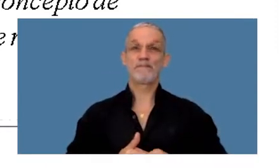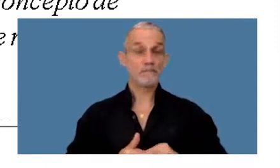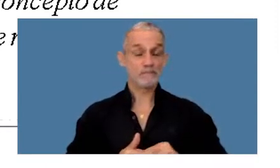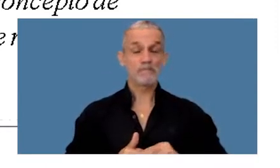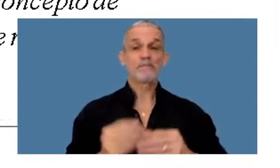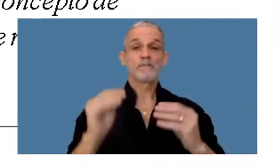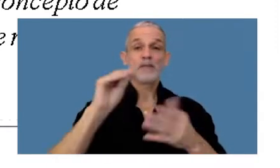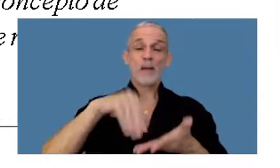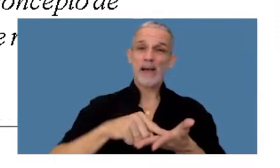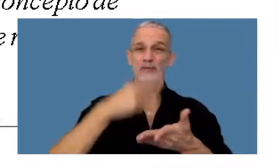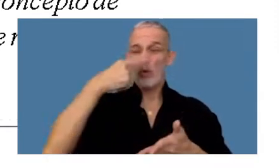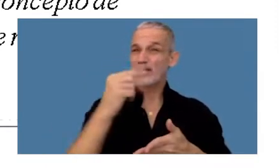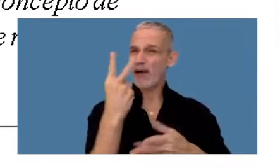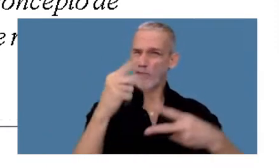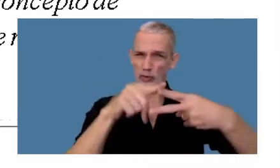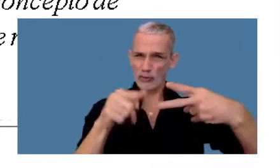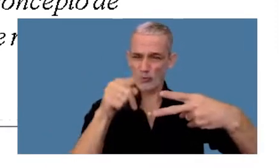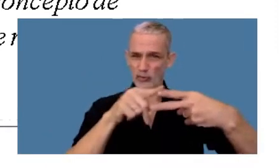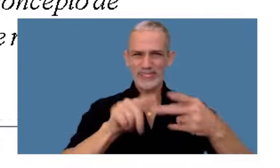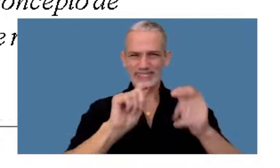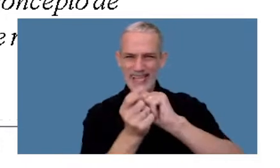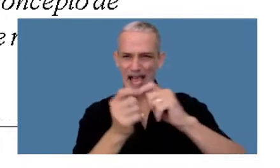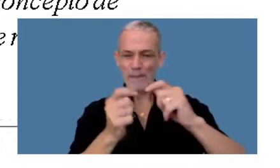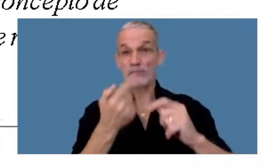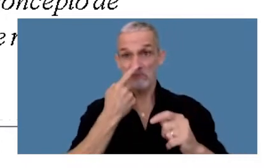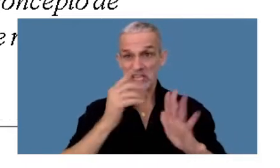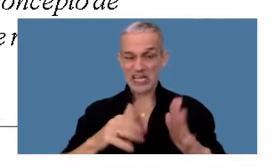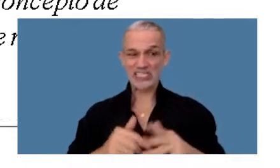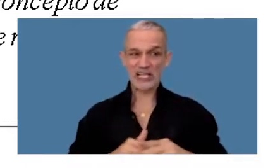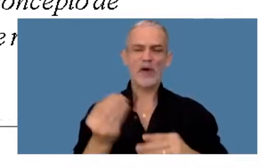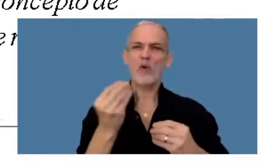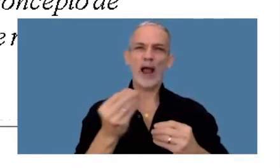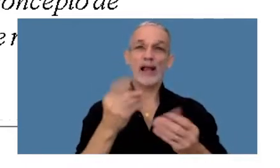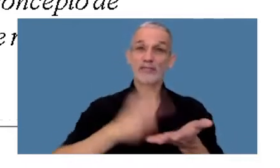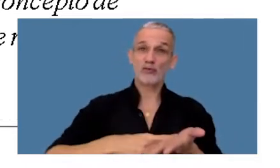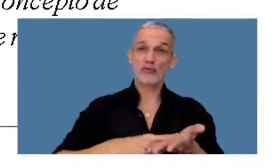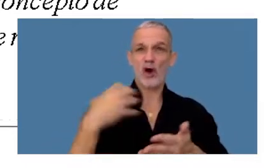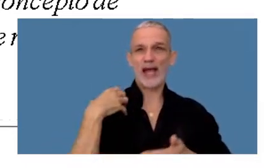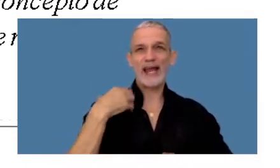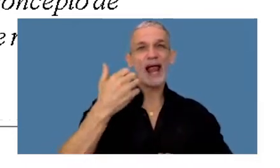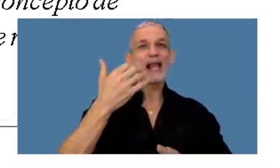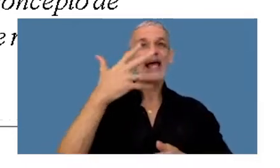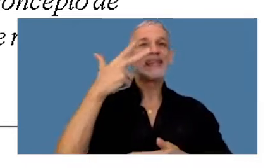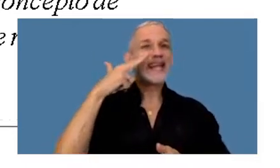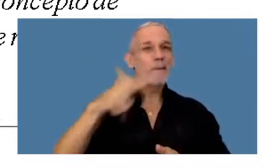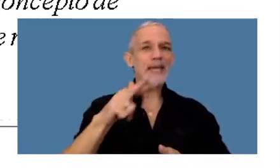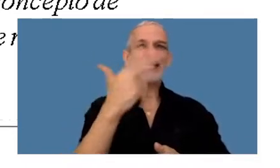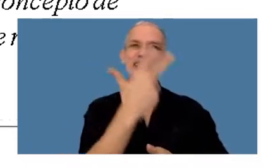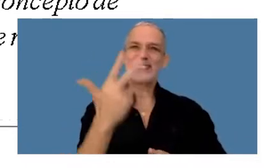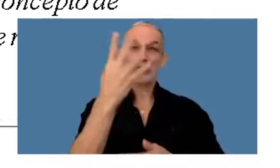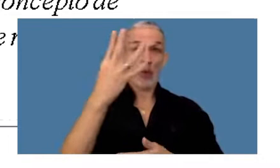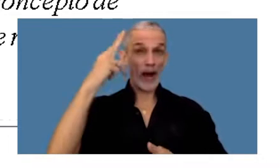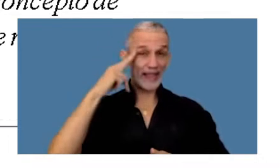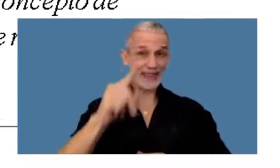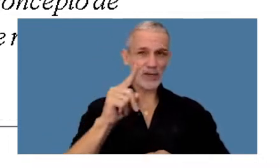Siguiendo, las últimas dos creo reformas interesantes son la resolución general 3.349, que